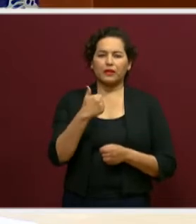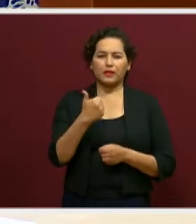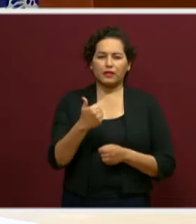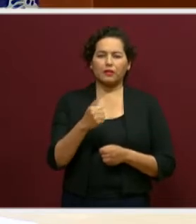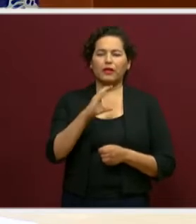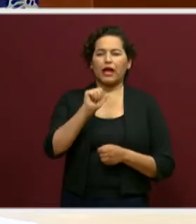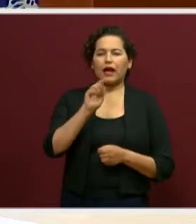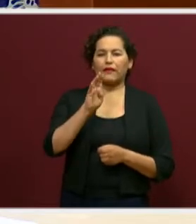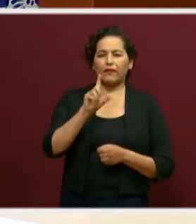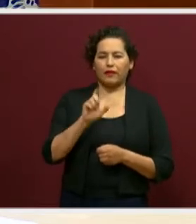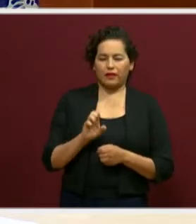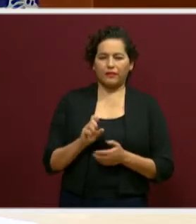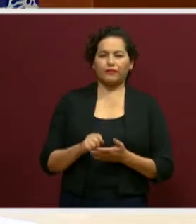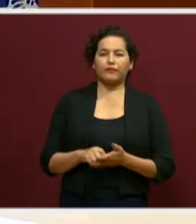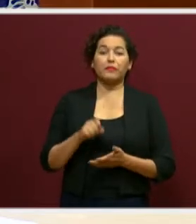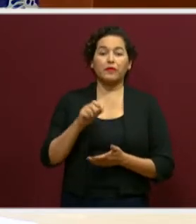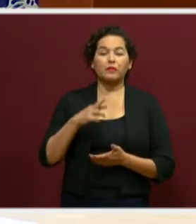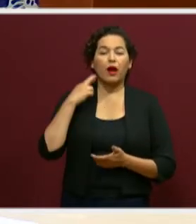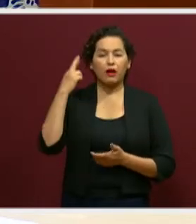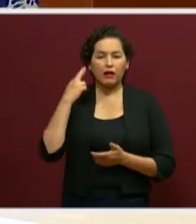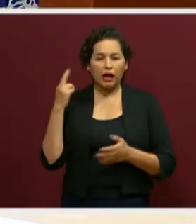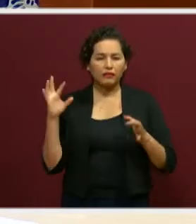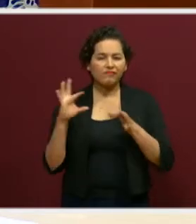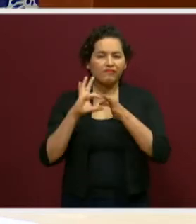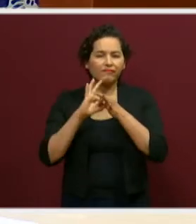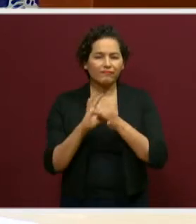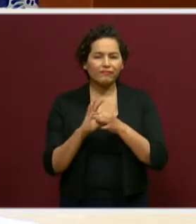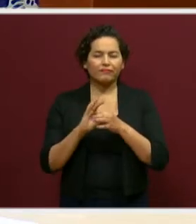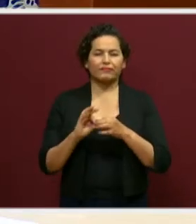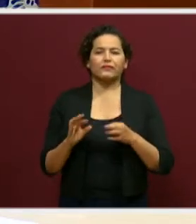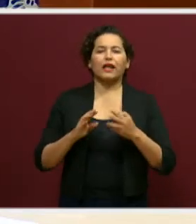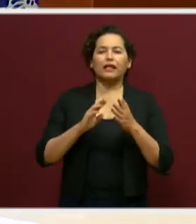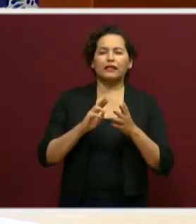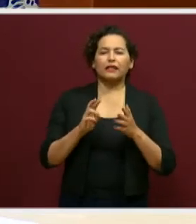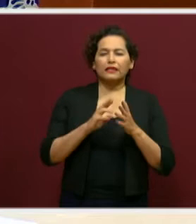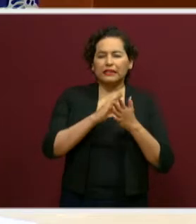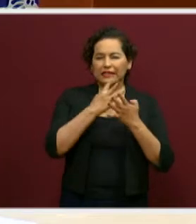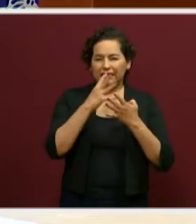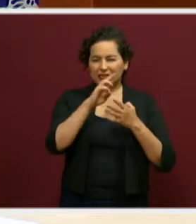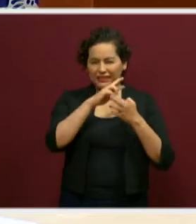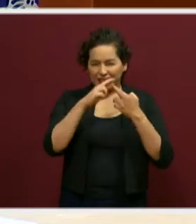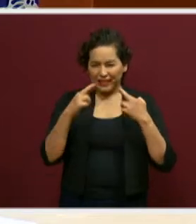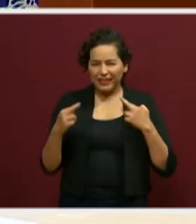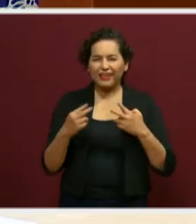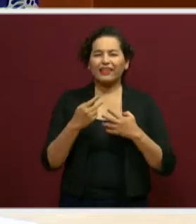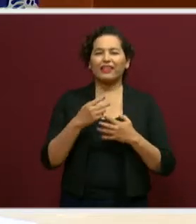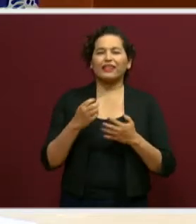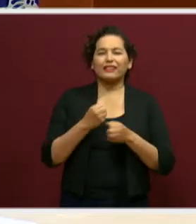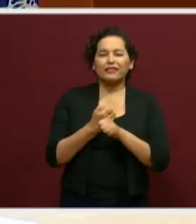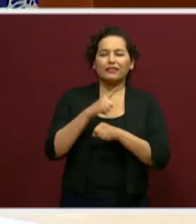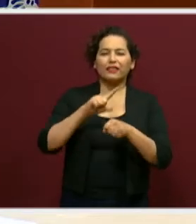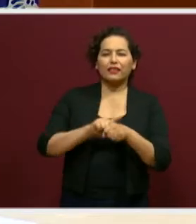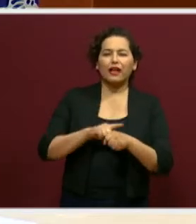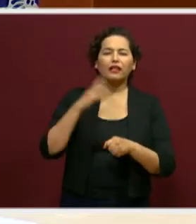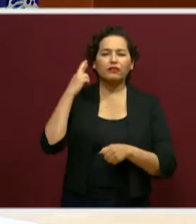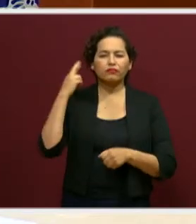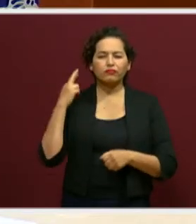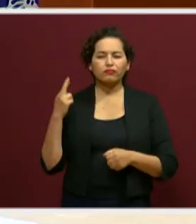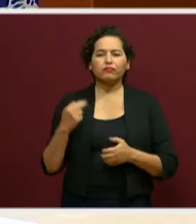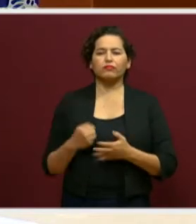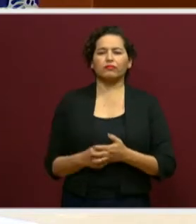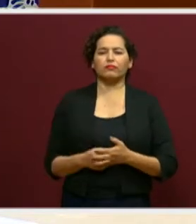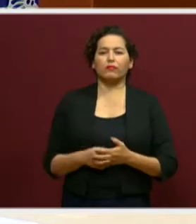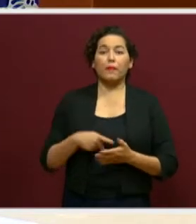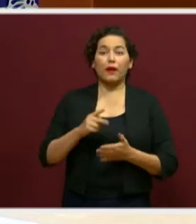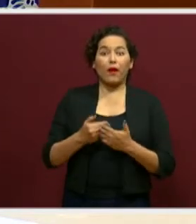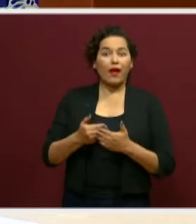También a través de Z Radio nos estamos enlazando con la red estatal de radiodifusoras. Y bueno, pues también fíjese que antes de